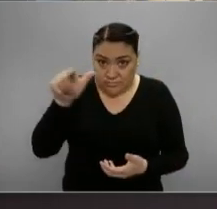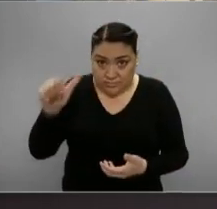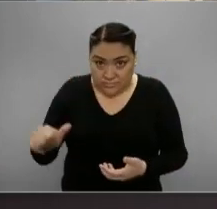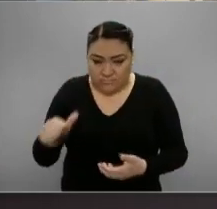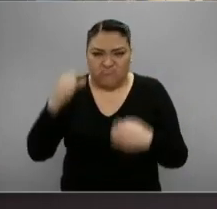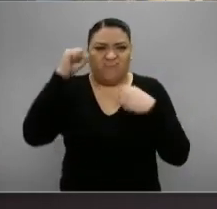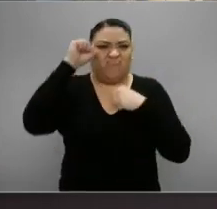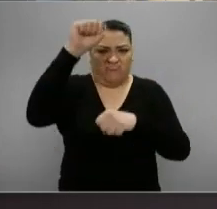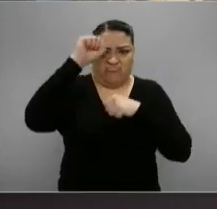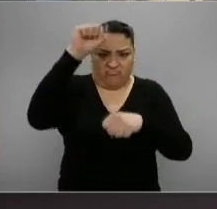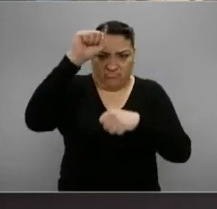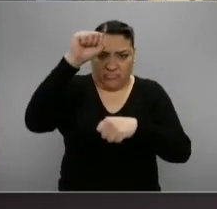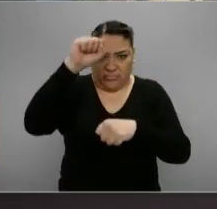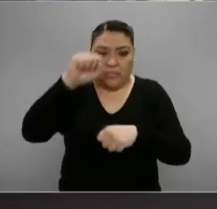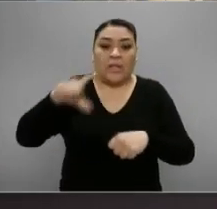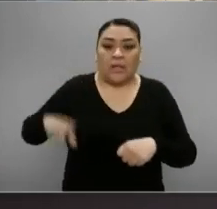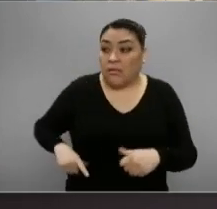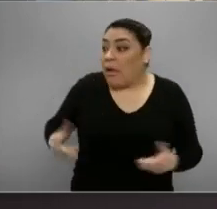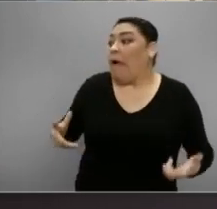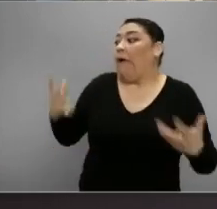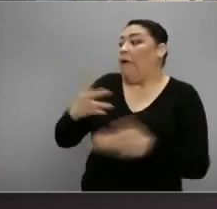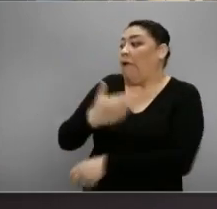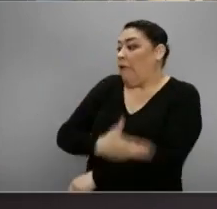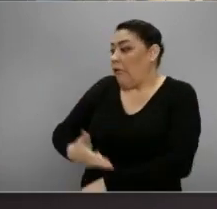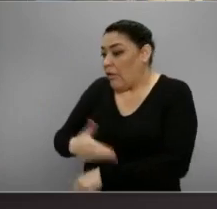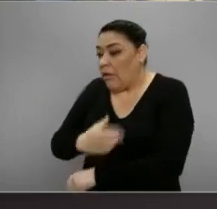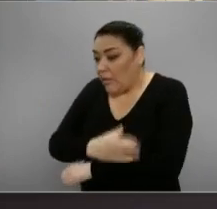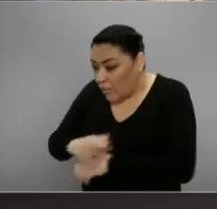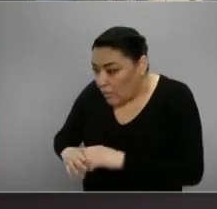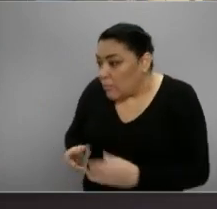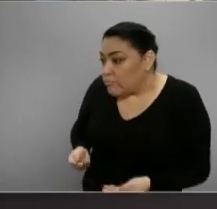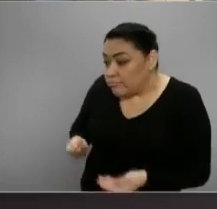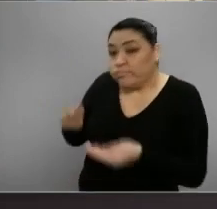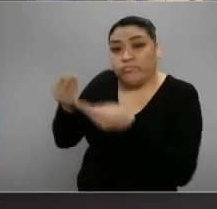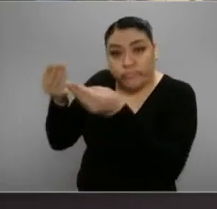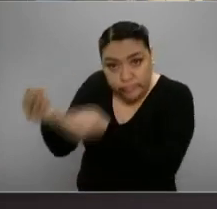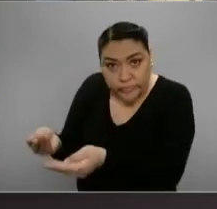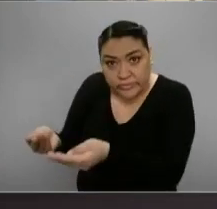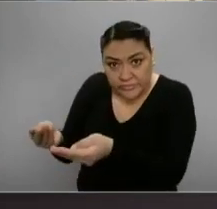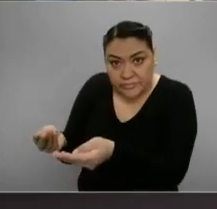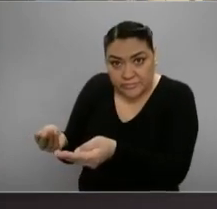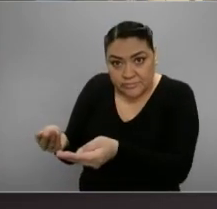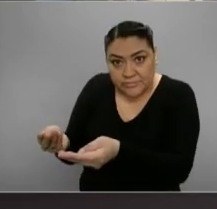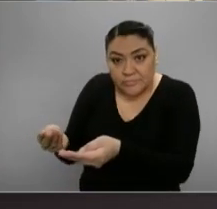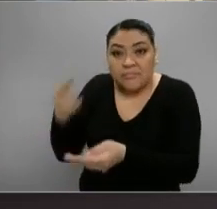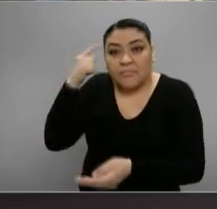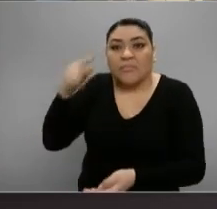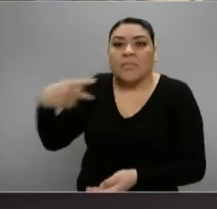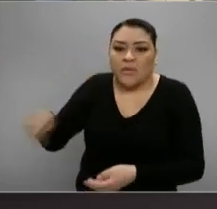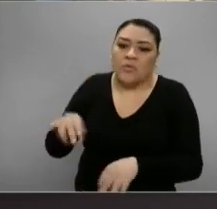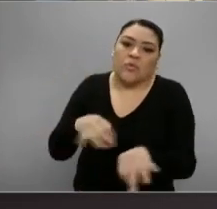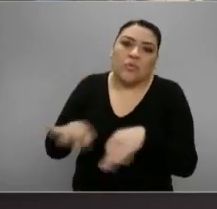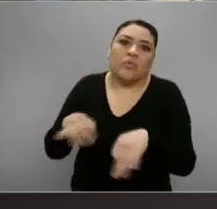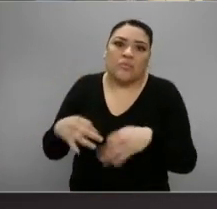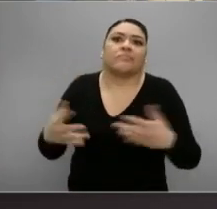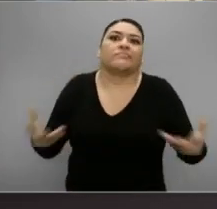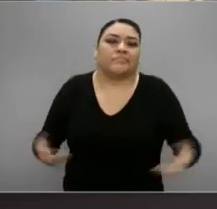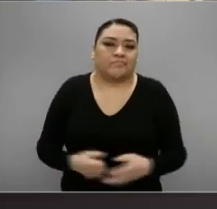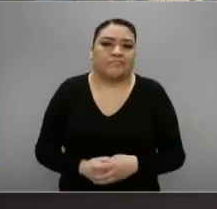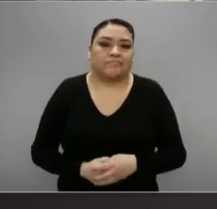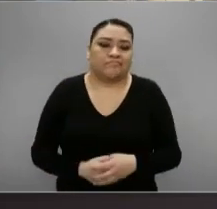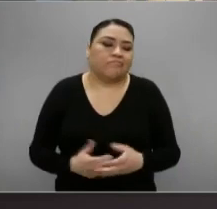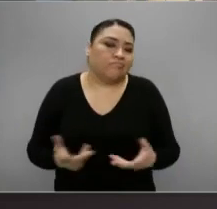protestan, bueno, la autoridad reacciona, los provee de estos insumos para que hagan su trabajo.